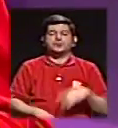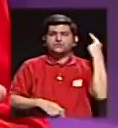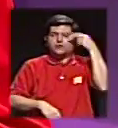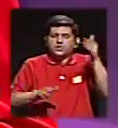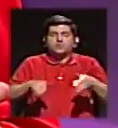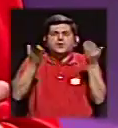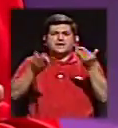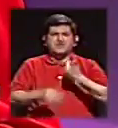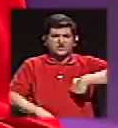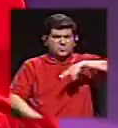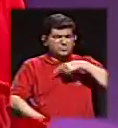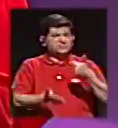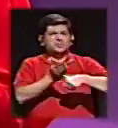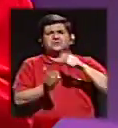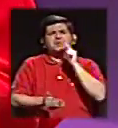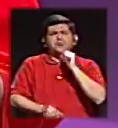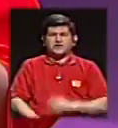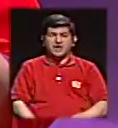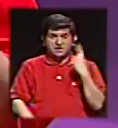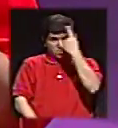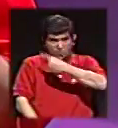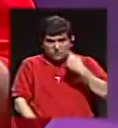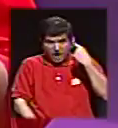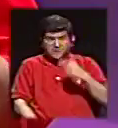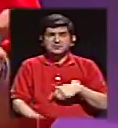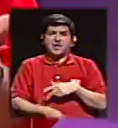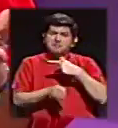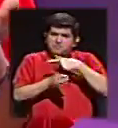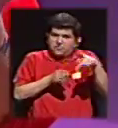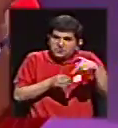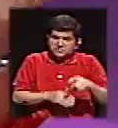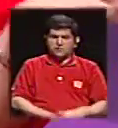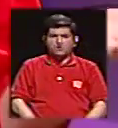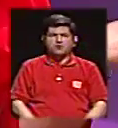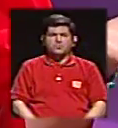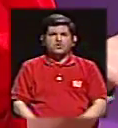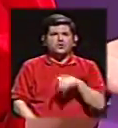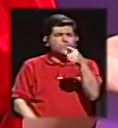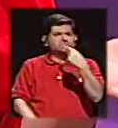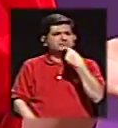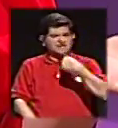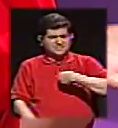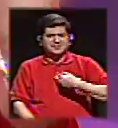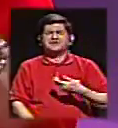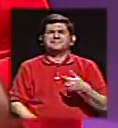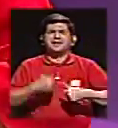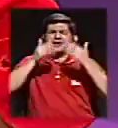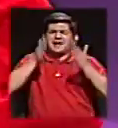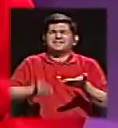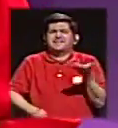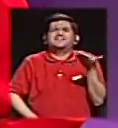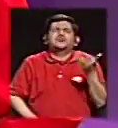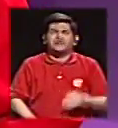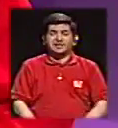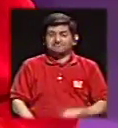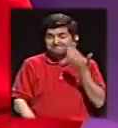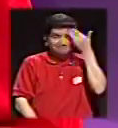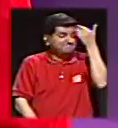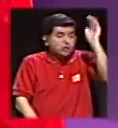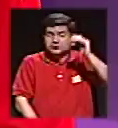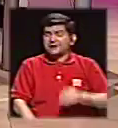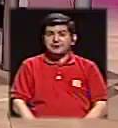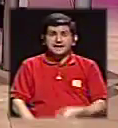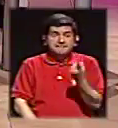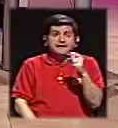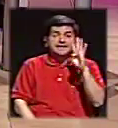Entonces, ¿por qué vamos a ir a votar? ¿Por una cara? ¿Por una profesión? ¿Por un qué? ¿Qué es lo que usted me va a dar, señor candidato? Y no sabemos. A